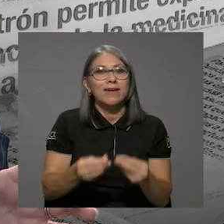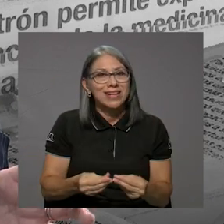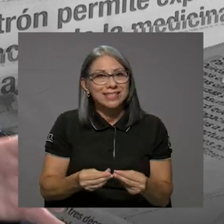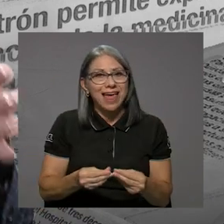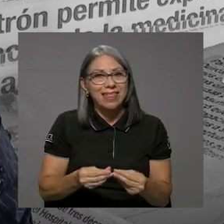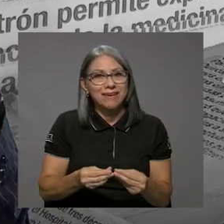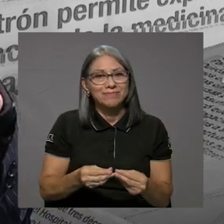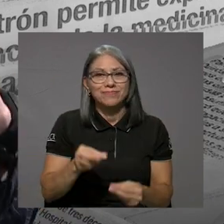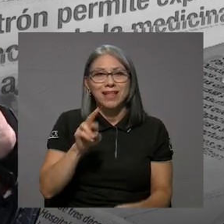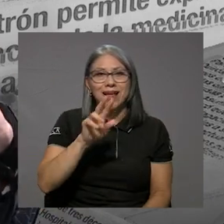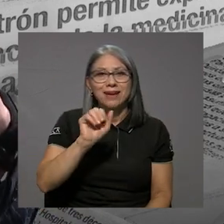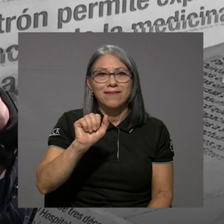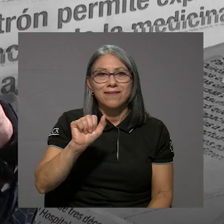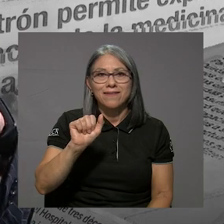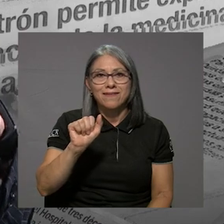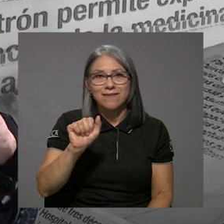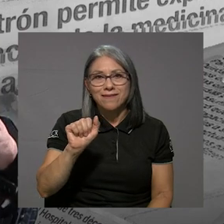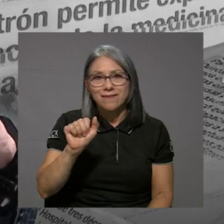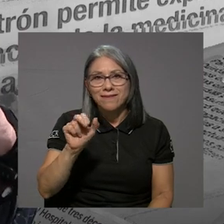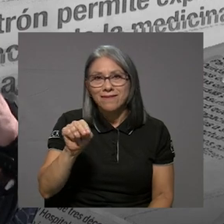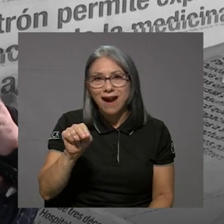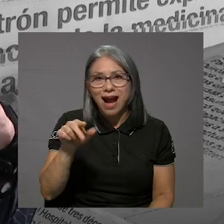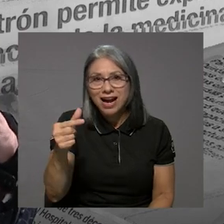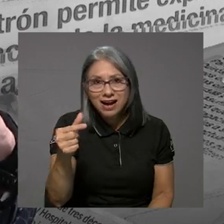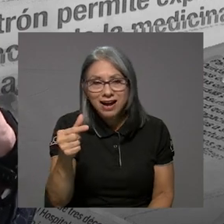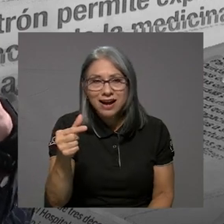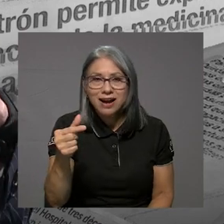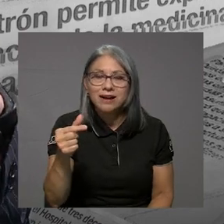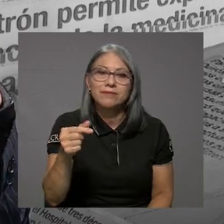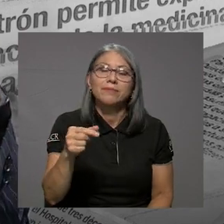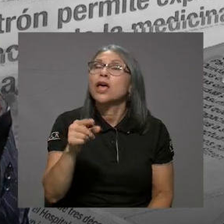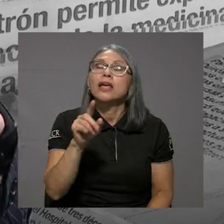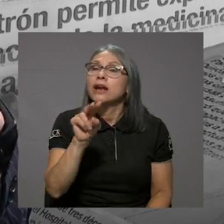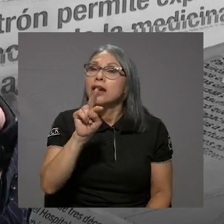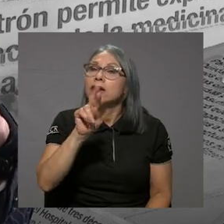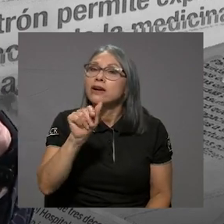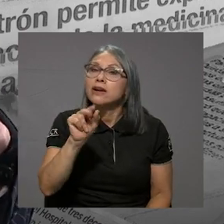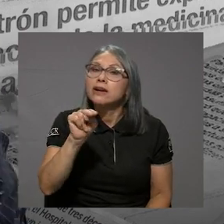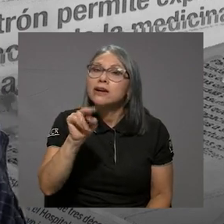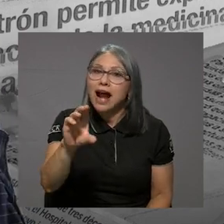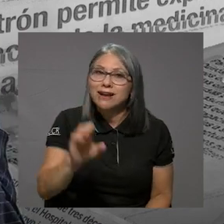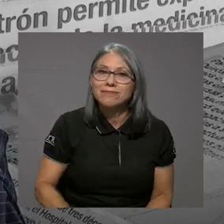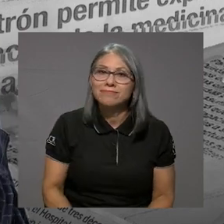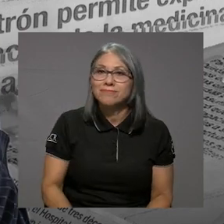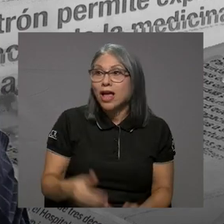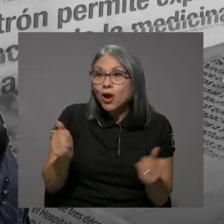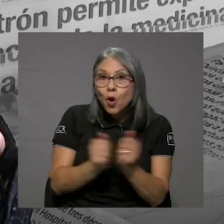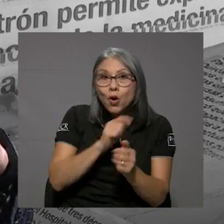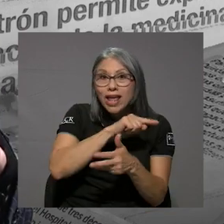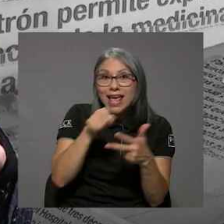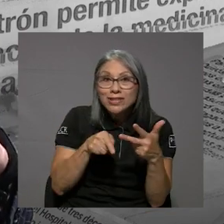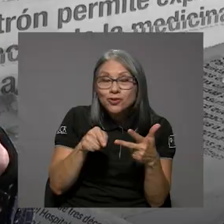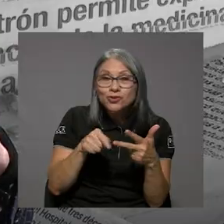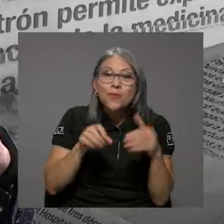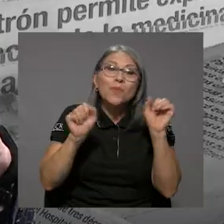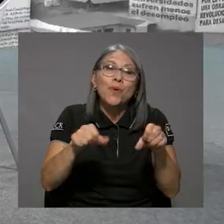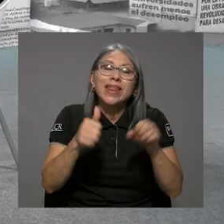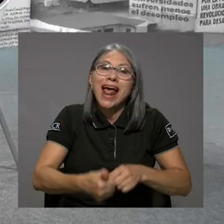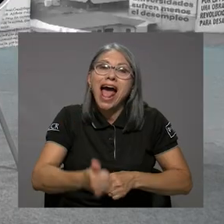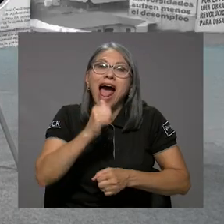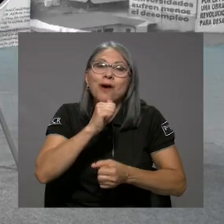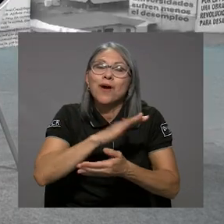estos tres, la gran área metropolitana hubiera quedado con suficiente agua para seguir creciendo,